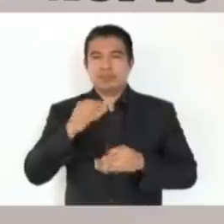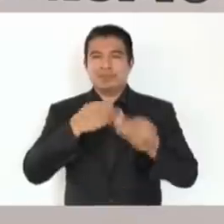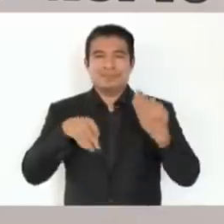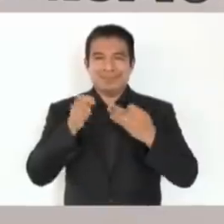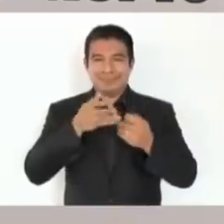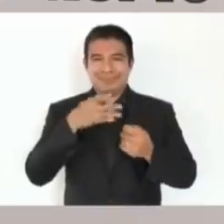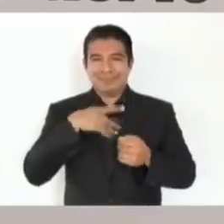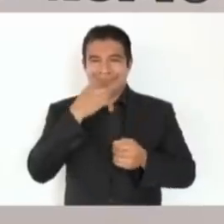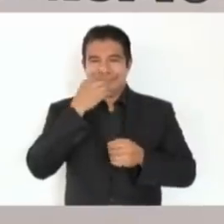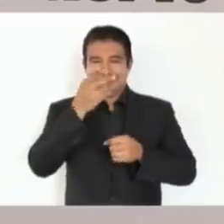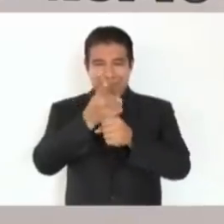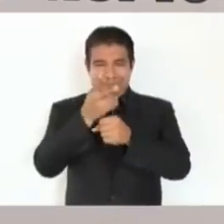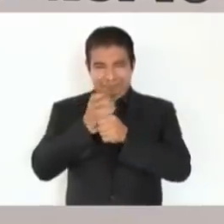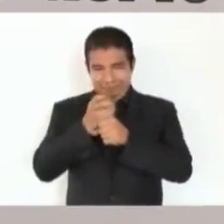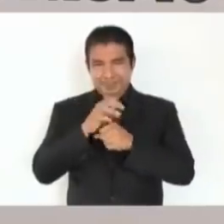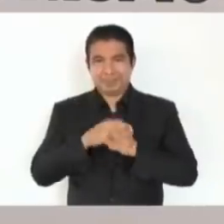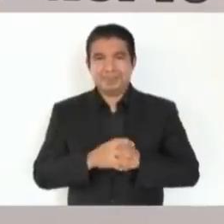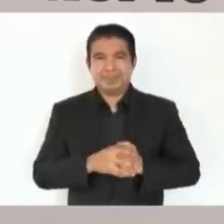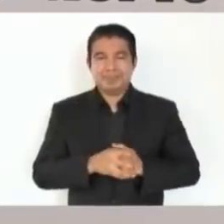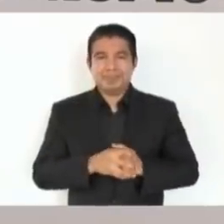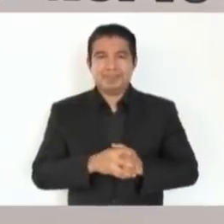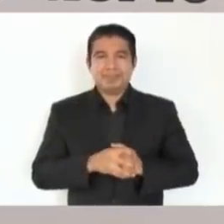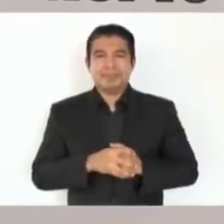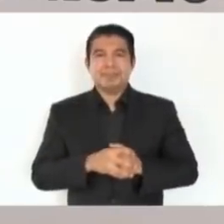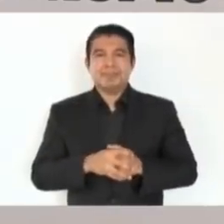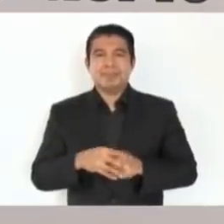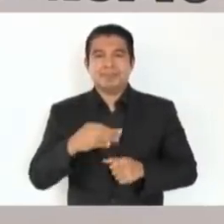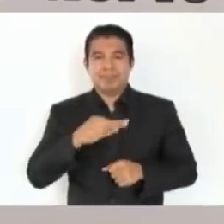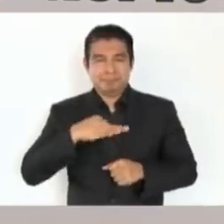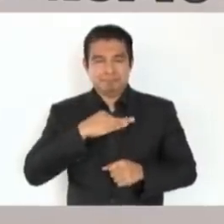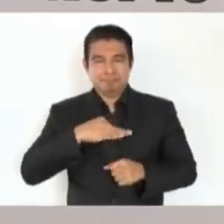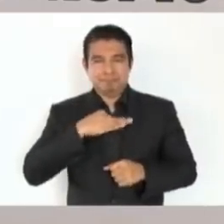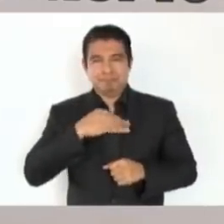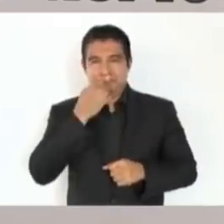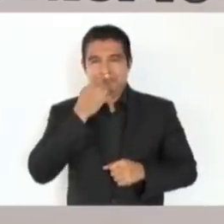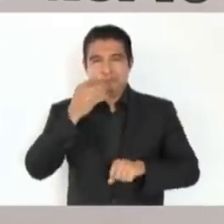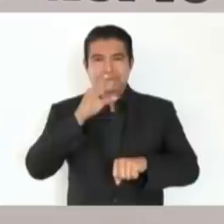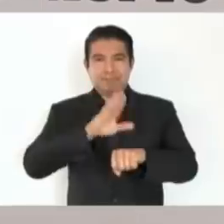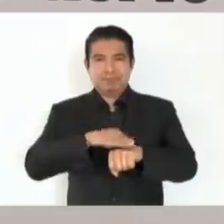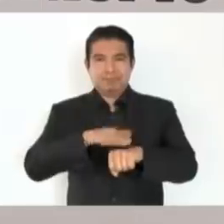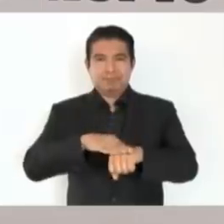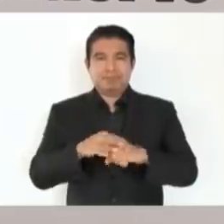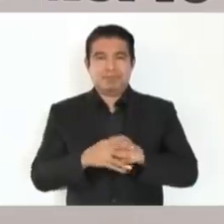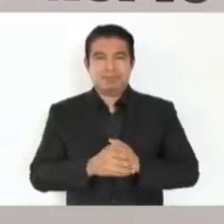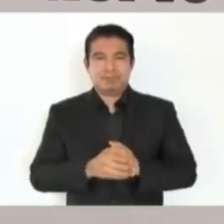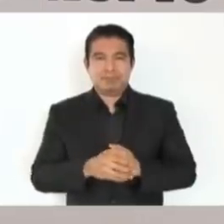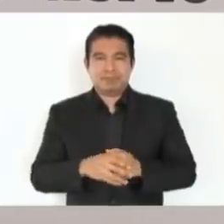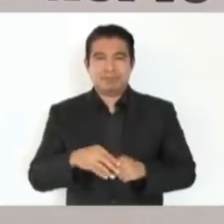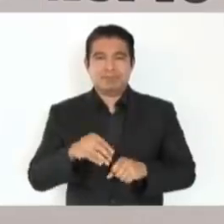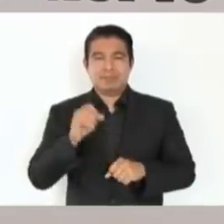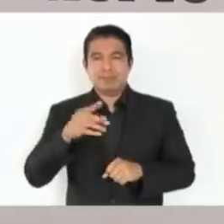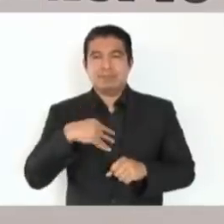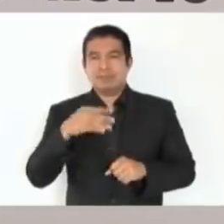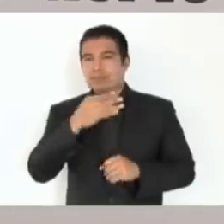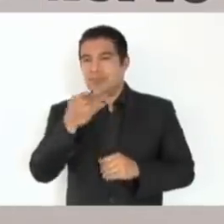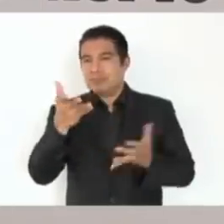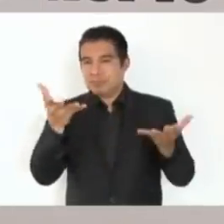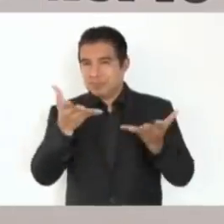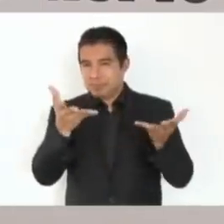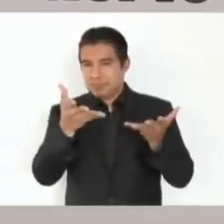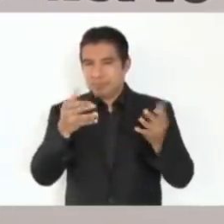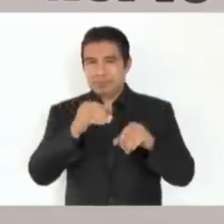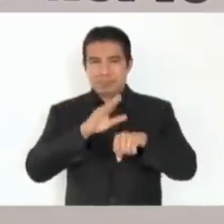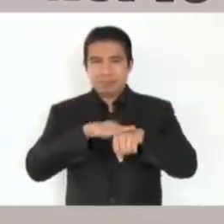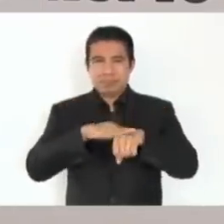invitados y felicidades a los que hacen posible que este